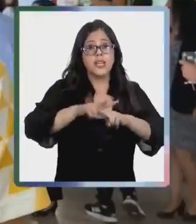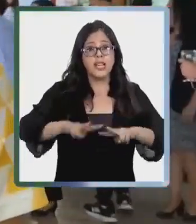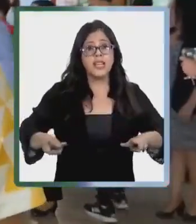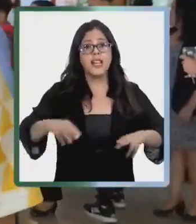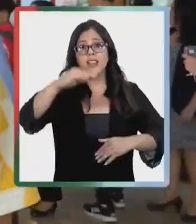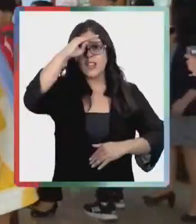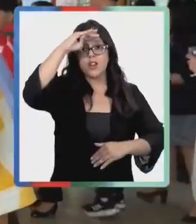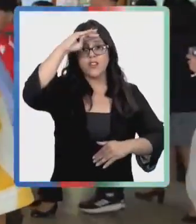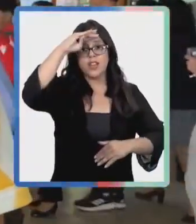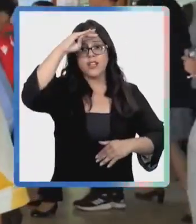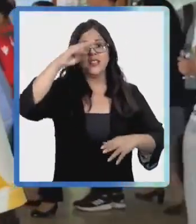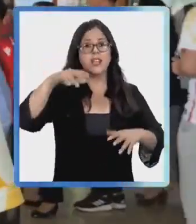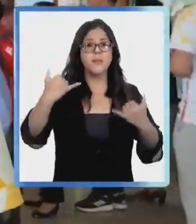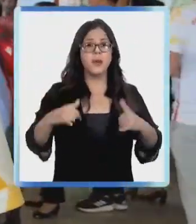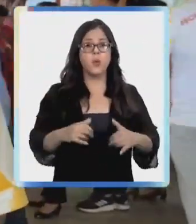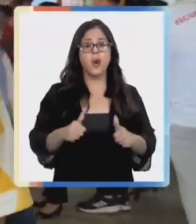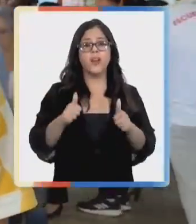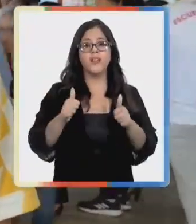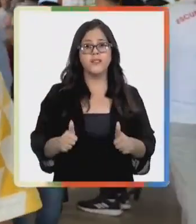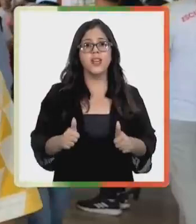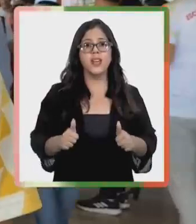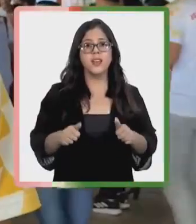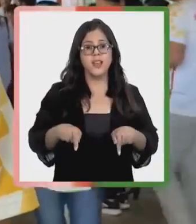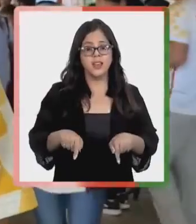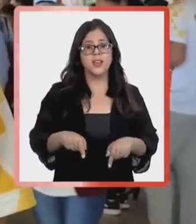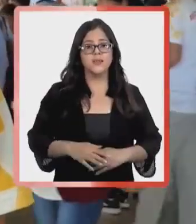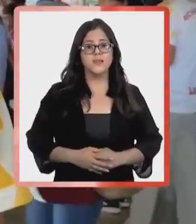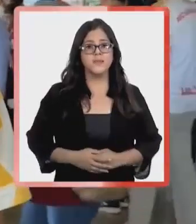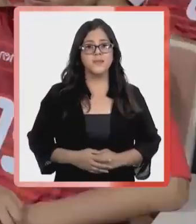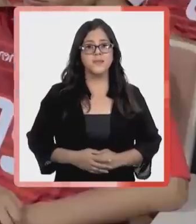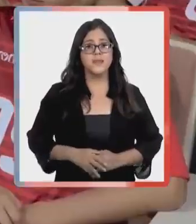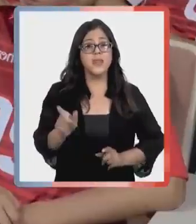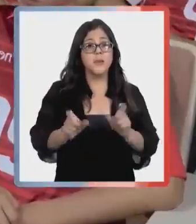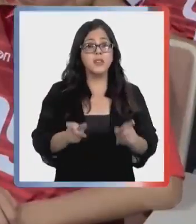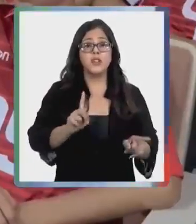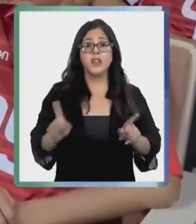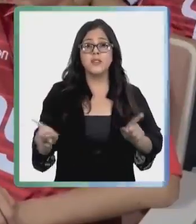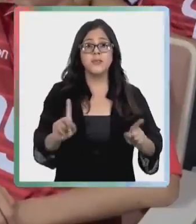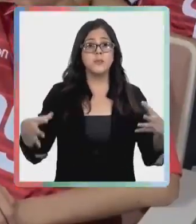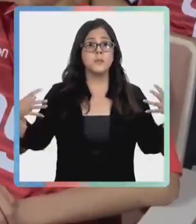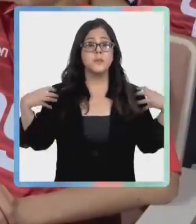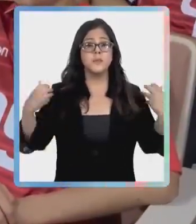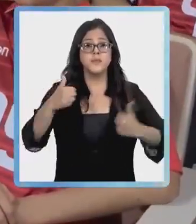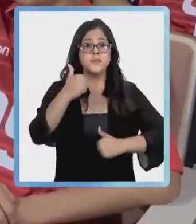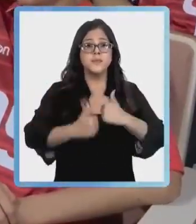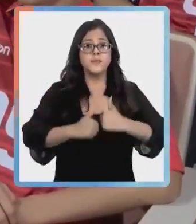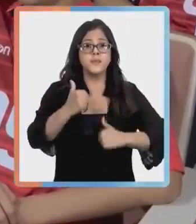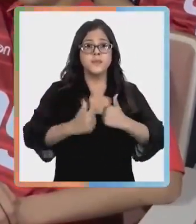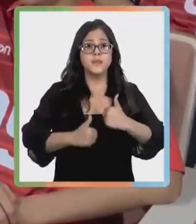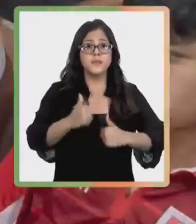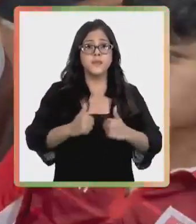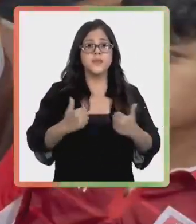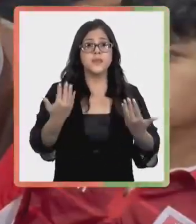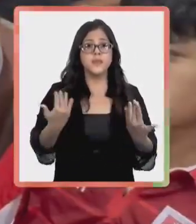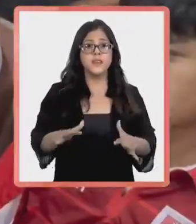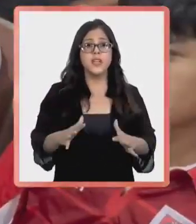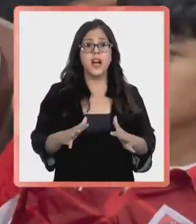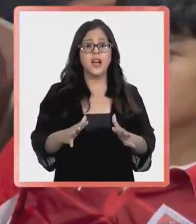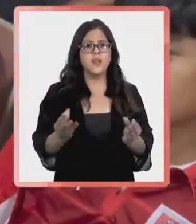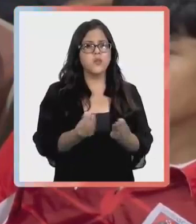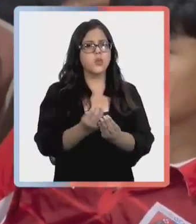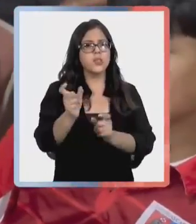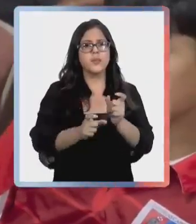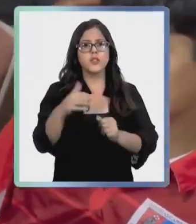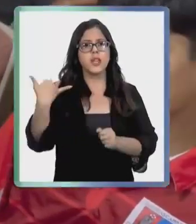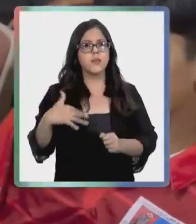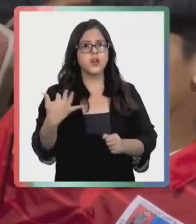mucha confianza para desenvolverse bien dentro del juego. Los organizadores de este campeonato, por donde han pasado grandes estrellas